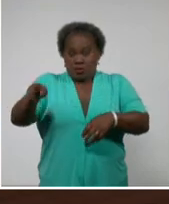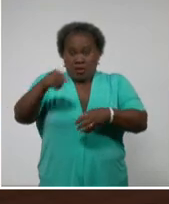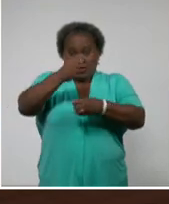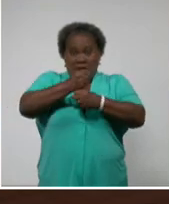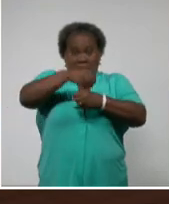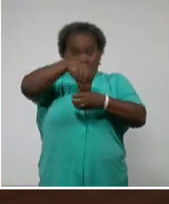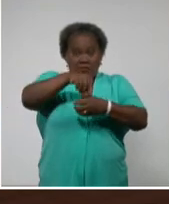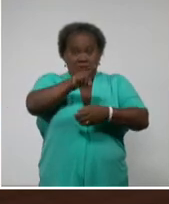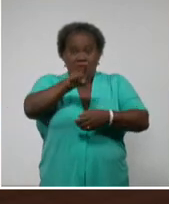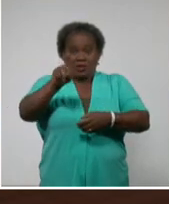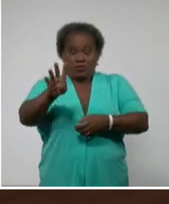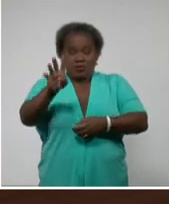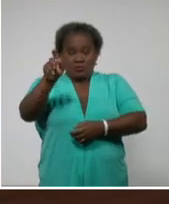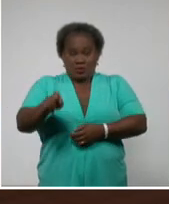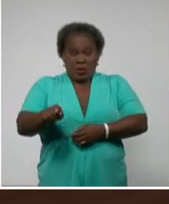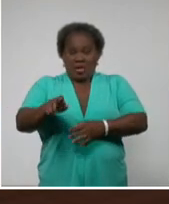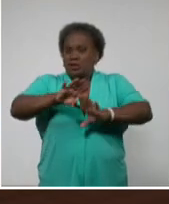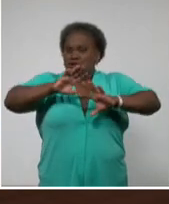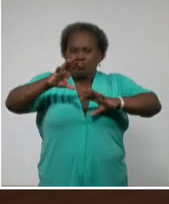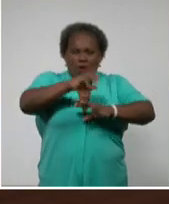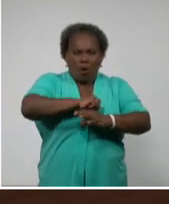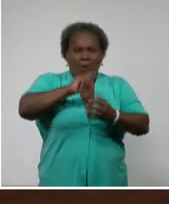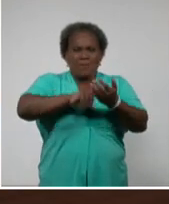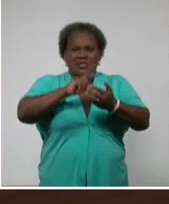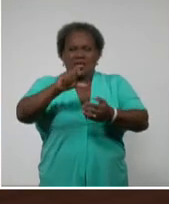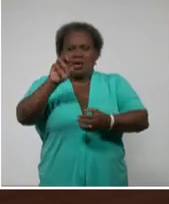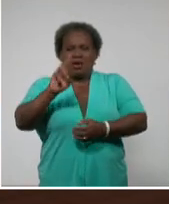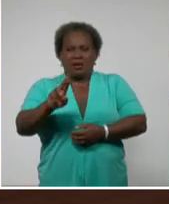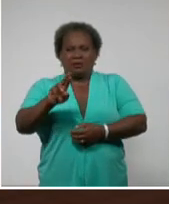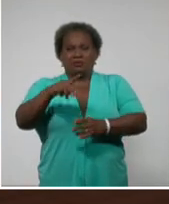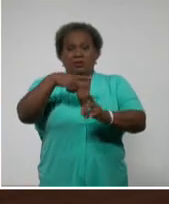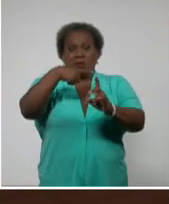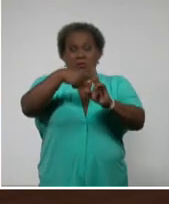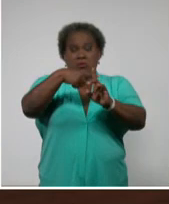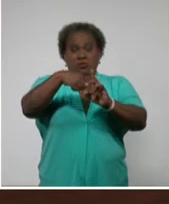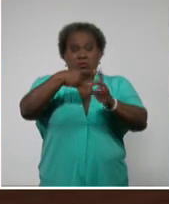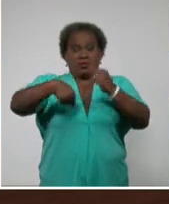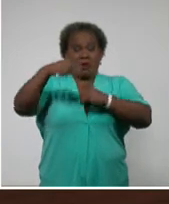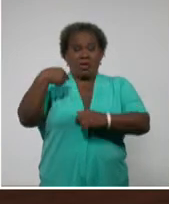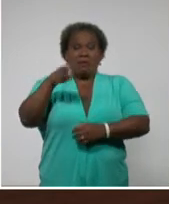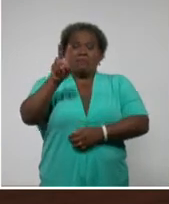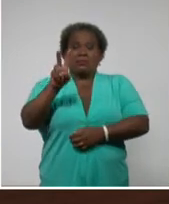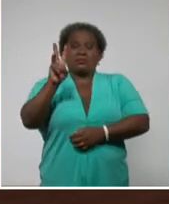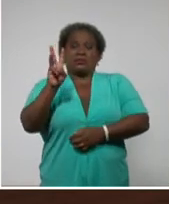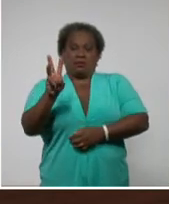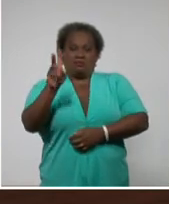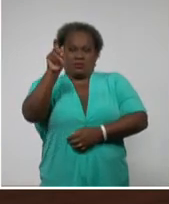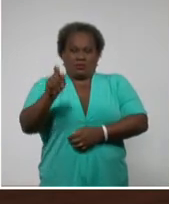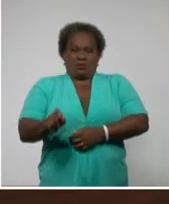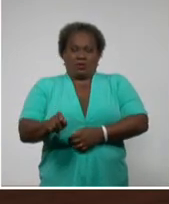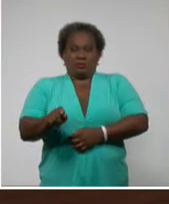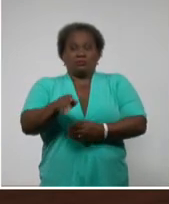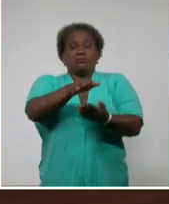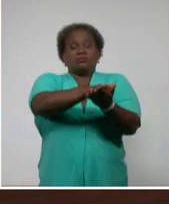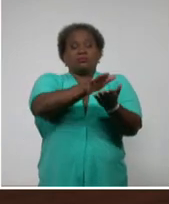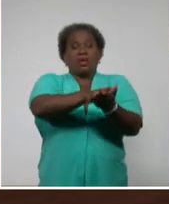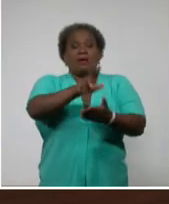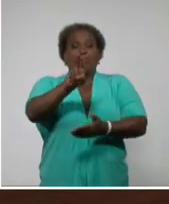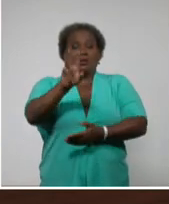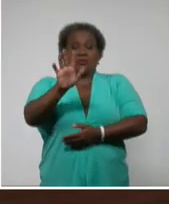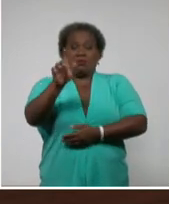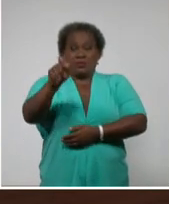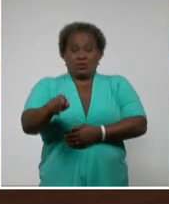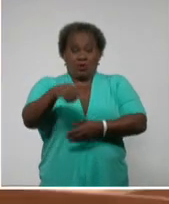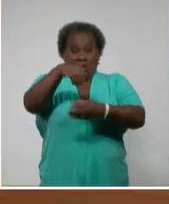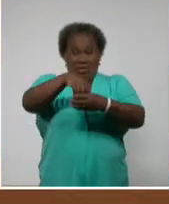114, aquí los positivos en el día de ayer fueron 23 y acumula 25 casos